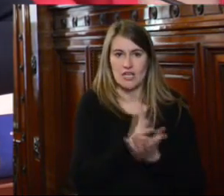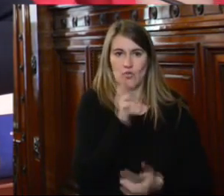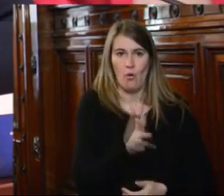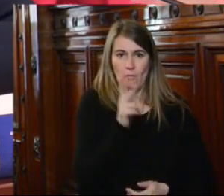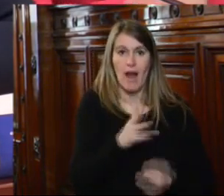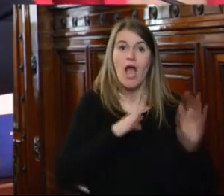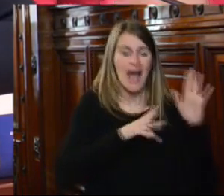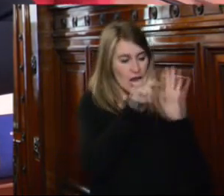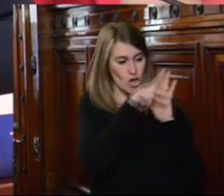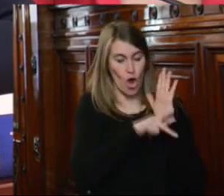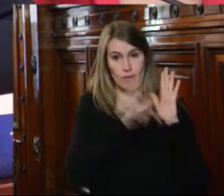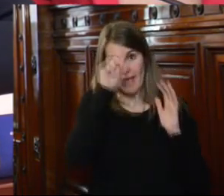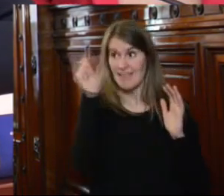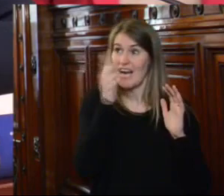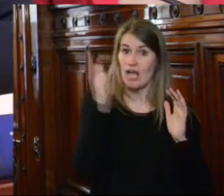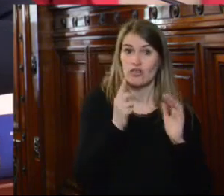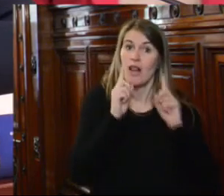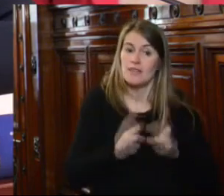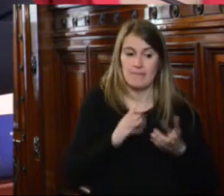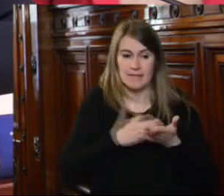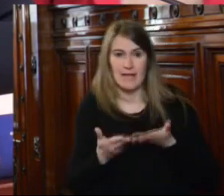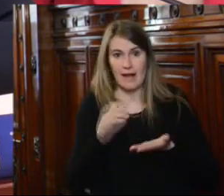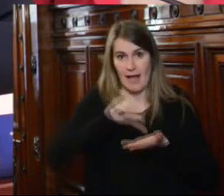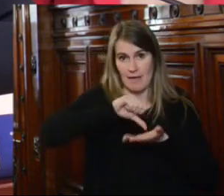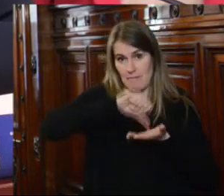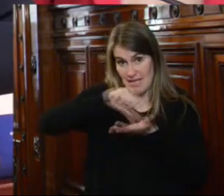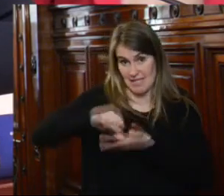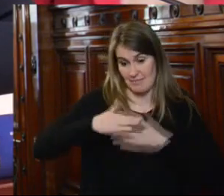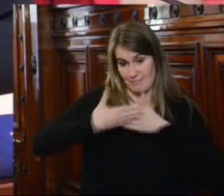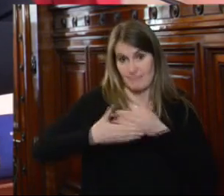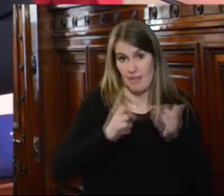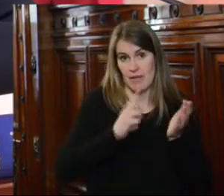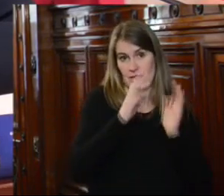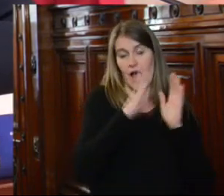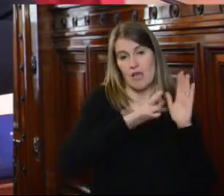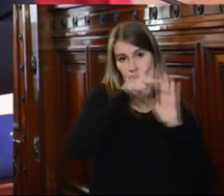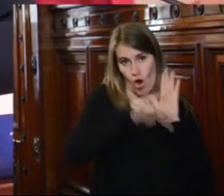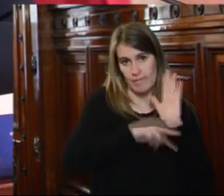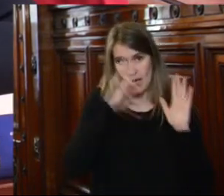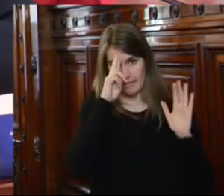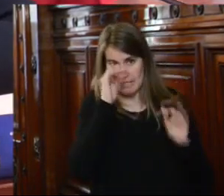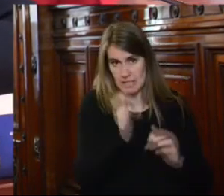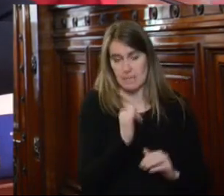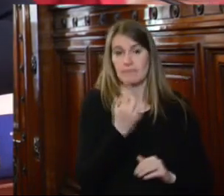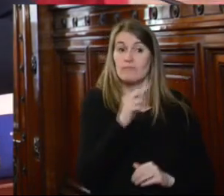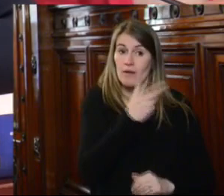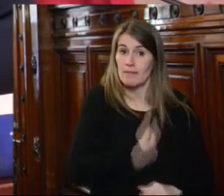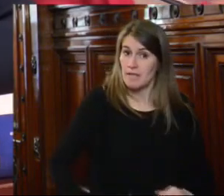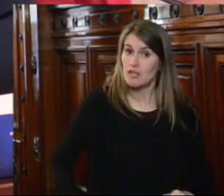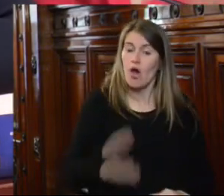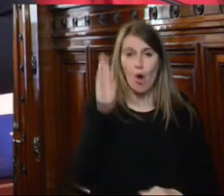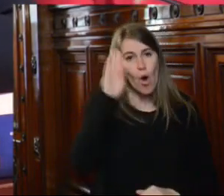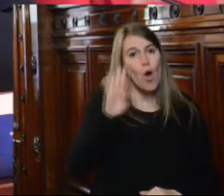acuerdo a las normas internacionales y regionales que rigen la materia. En ese marco señor Presidente para Uruguay constituye un verdadero honor